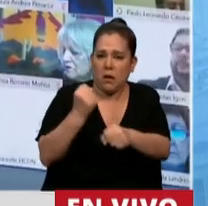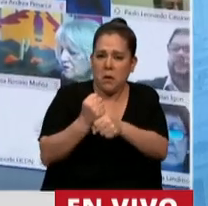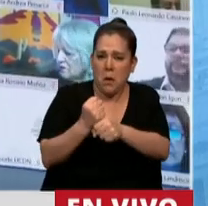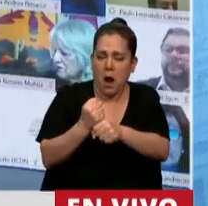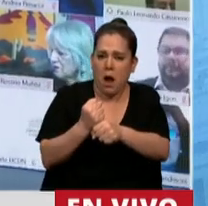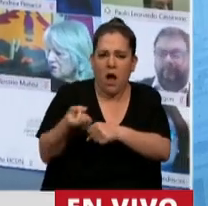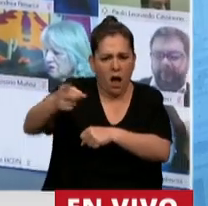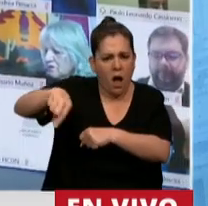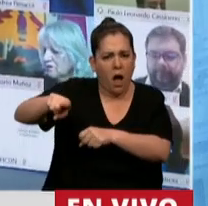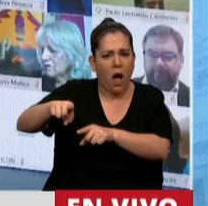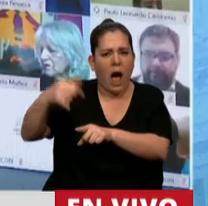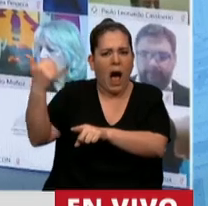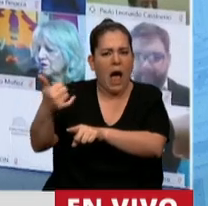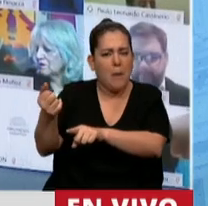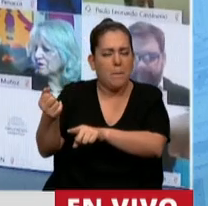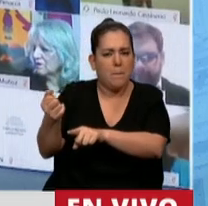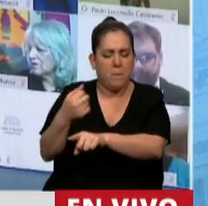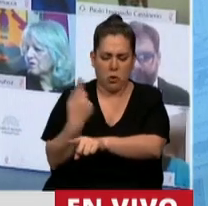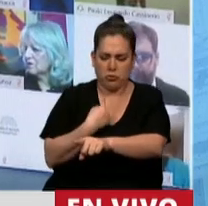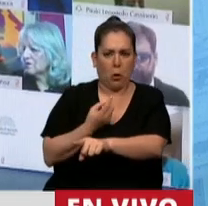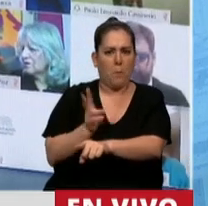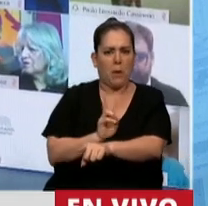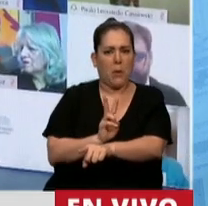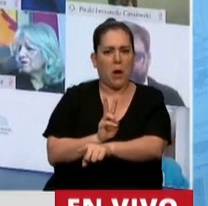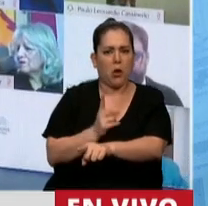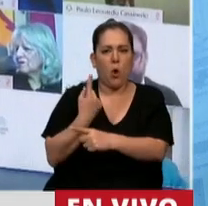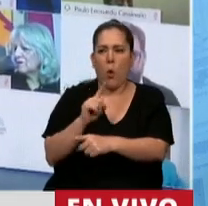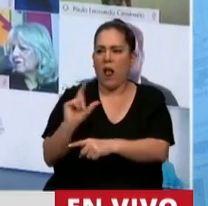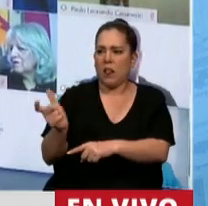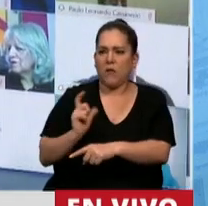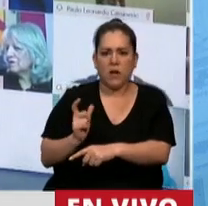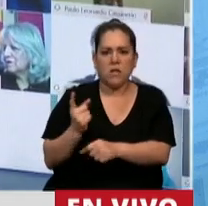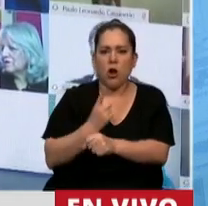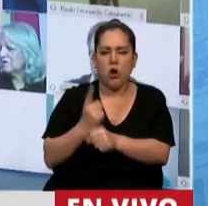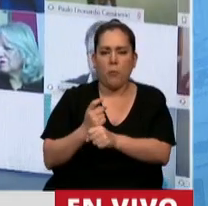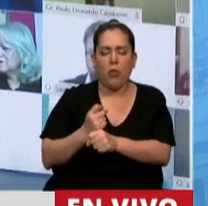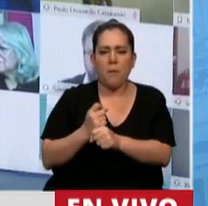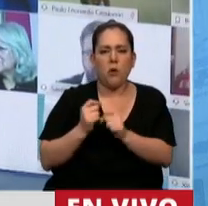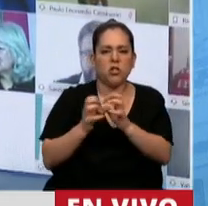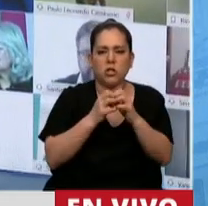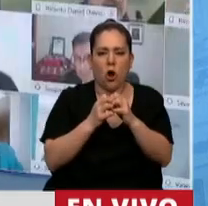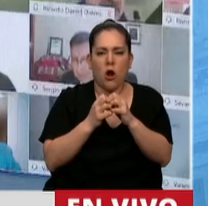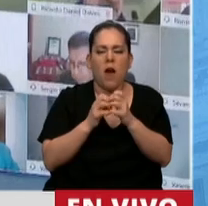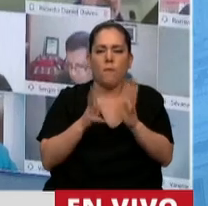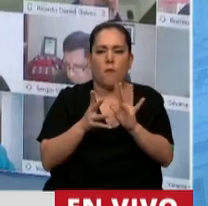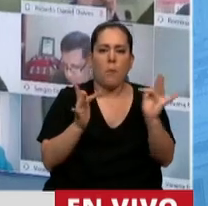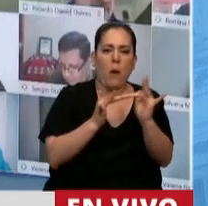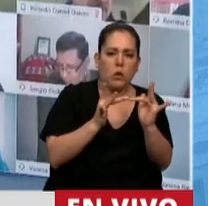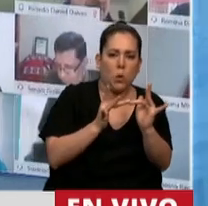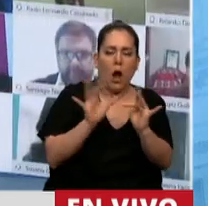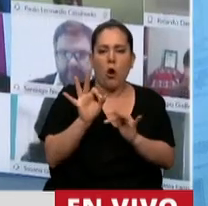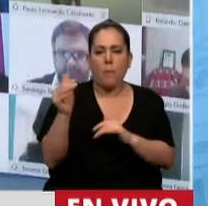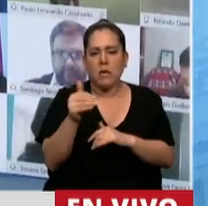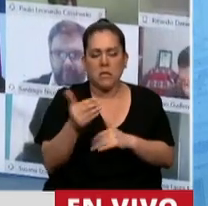tenemos los diputados de la Nación que no podemos sesionar de manera mixta. Y acá hay que hablar con la verdad y no mentirle a la